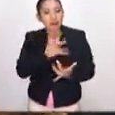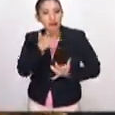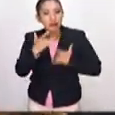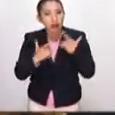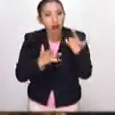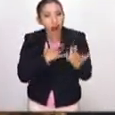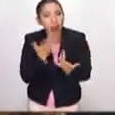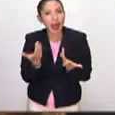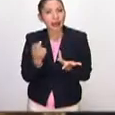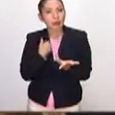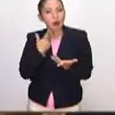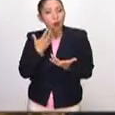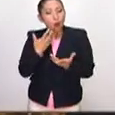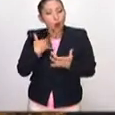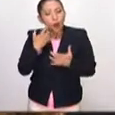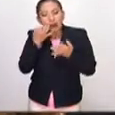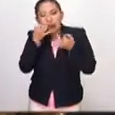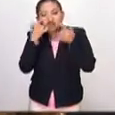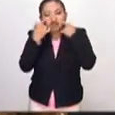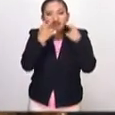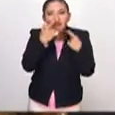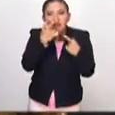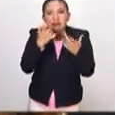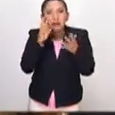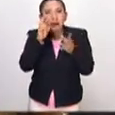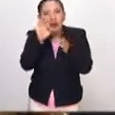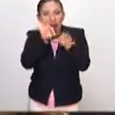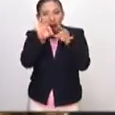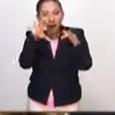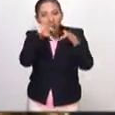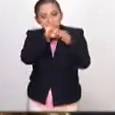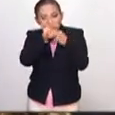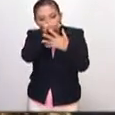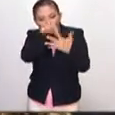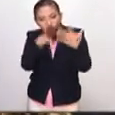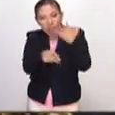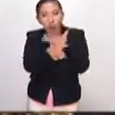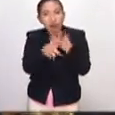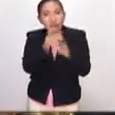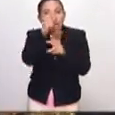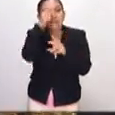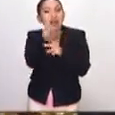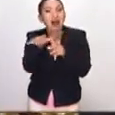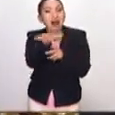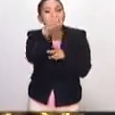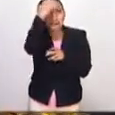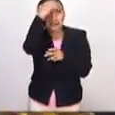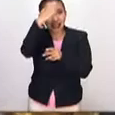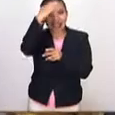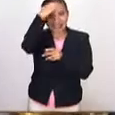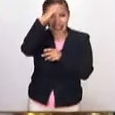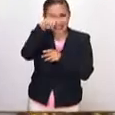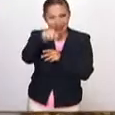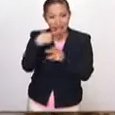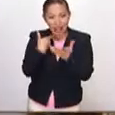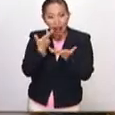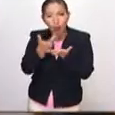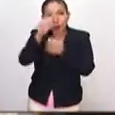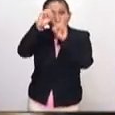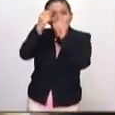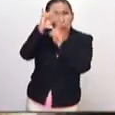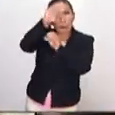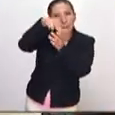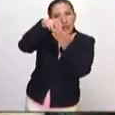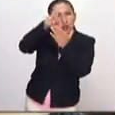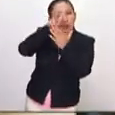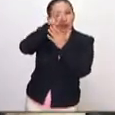emocional, sensitiva, ¿no? Entonces trabajamos también con esos elementos para que la experiencia con la obra de